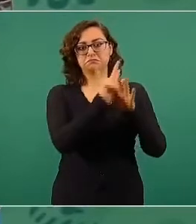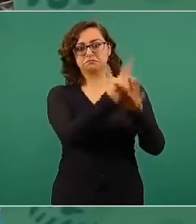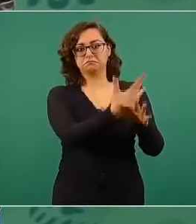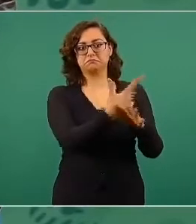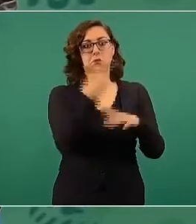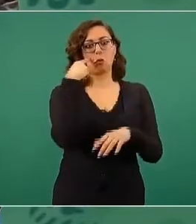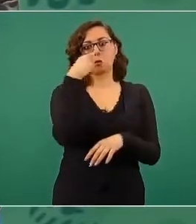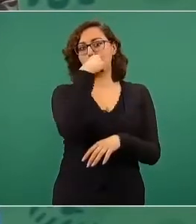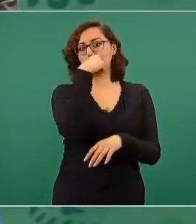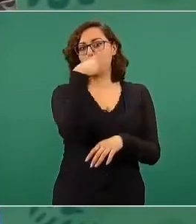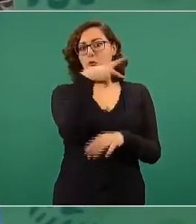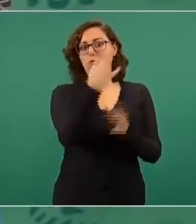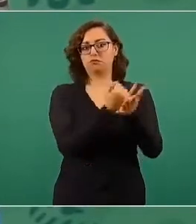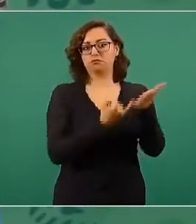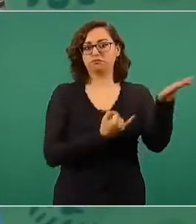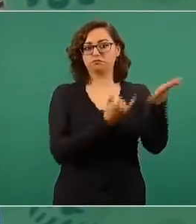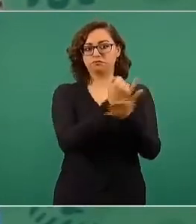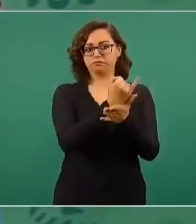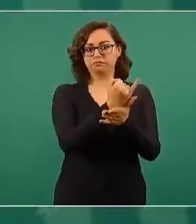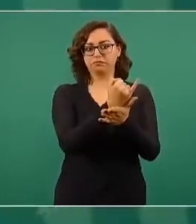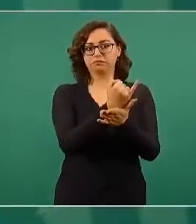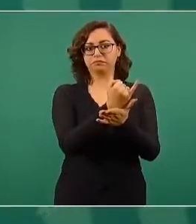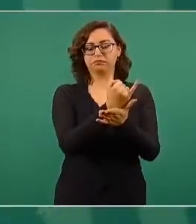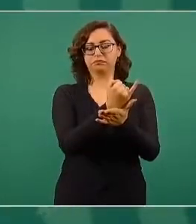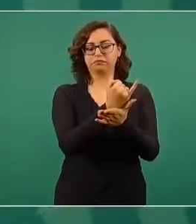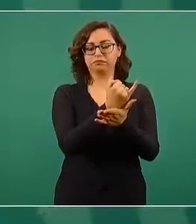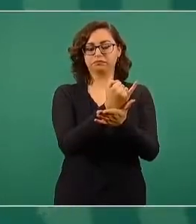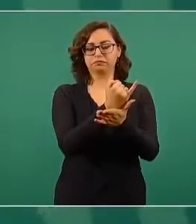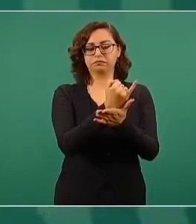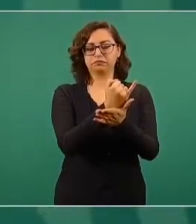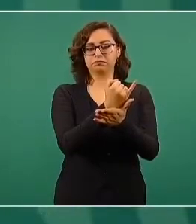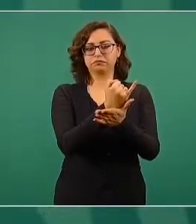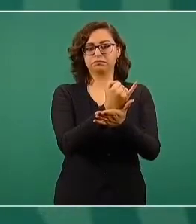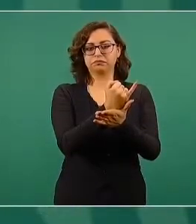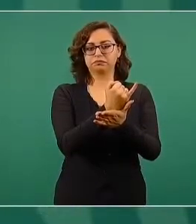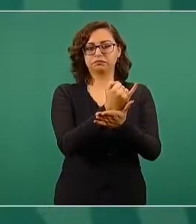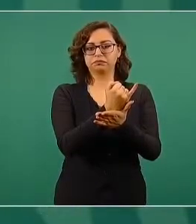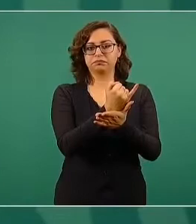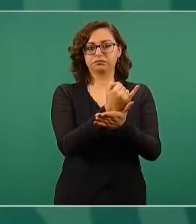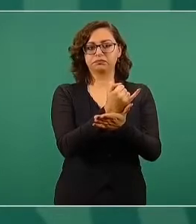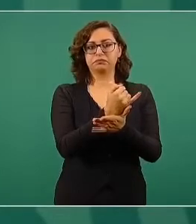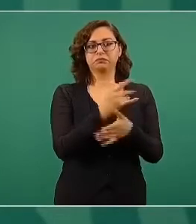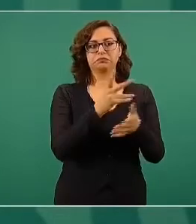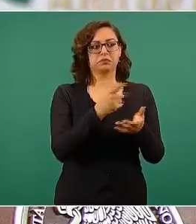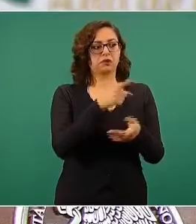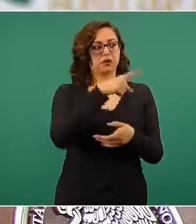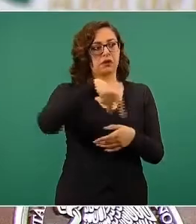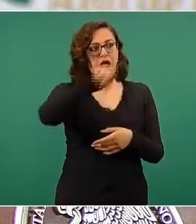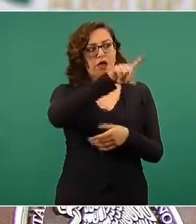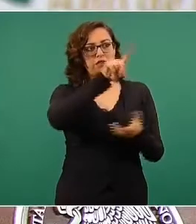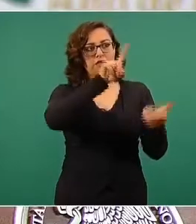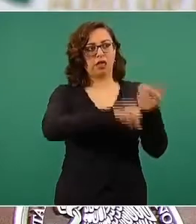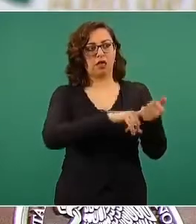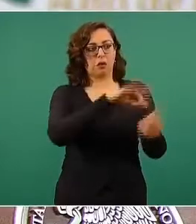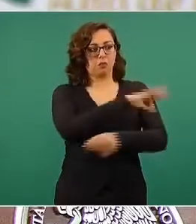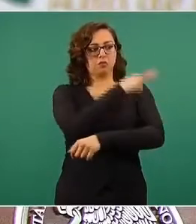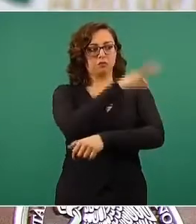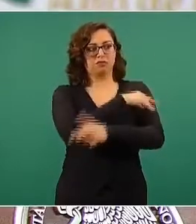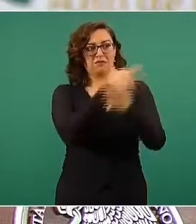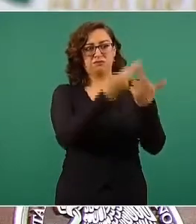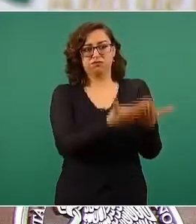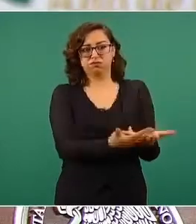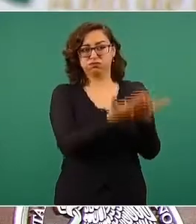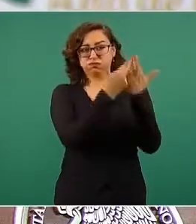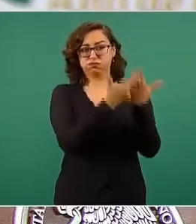poner a disposición de otros países, sobre todo los que más